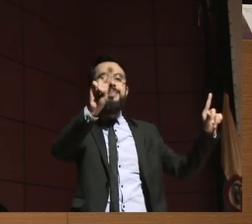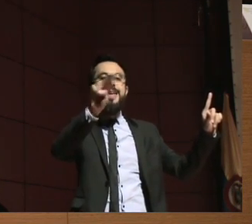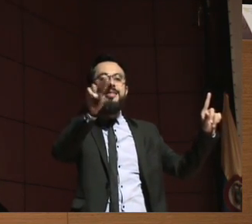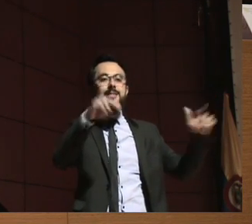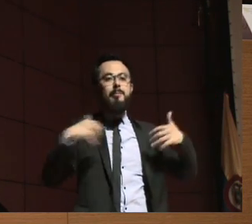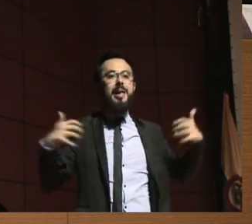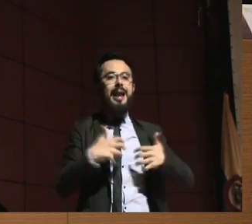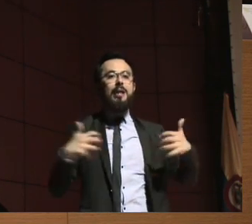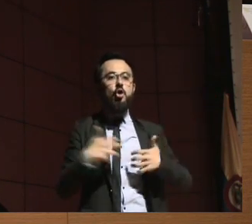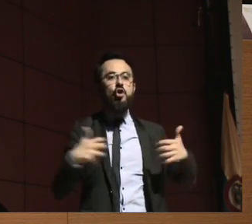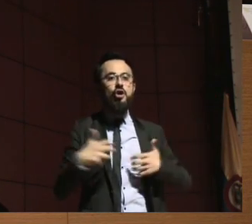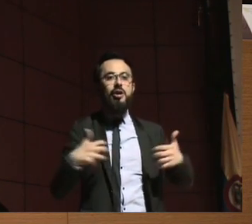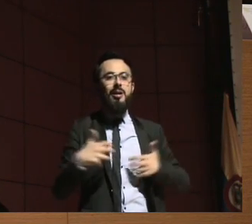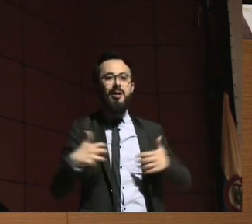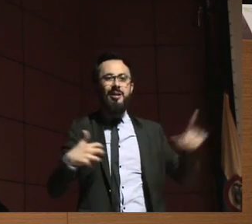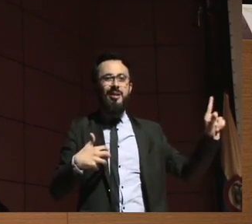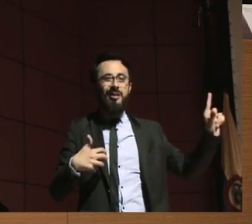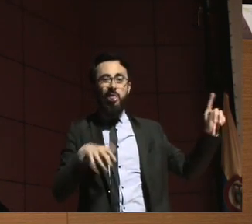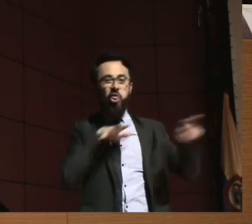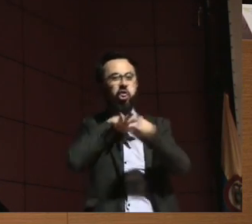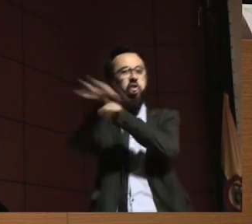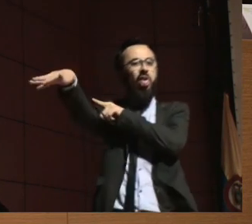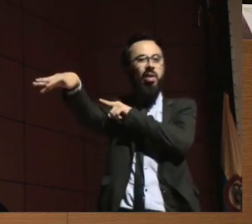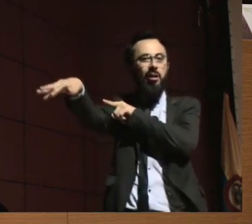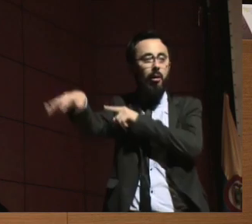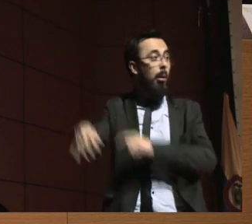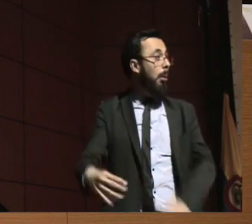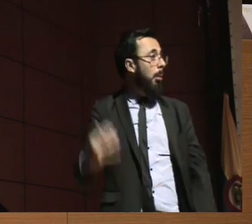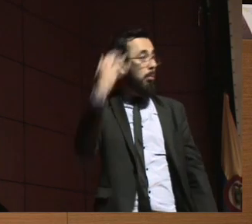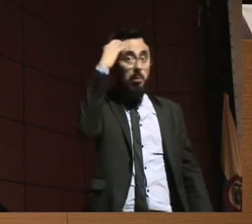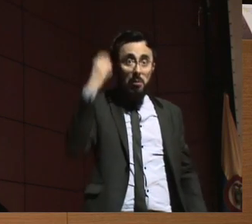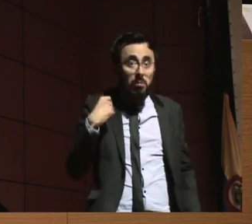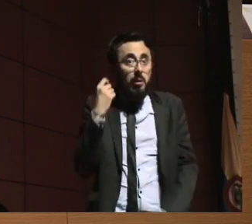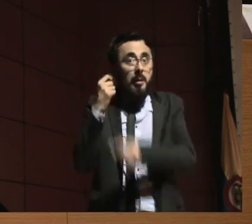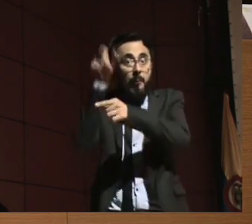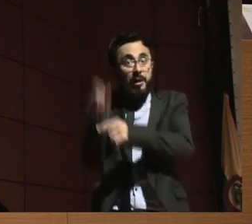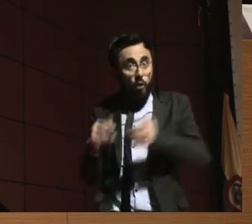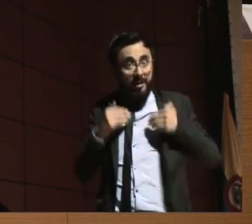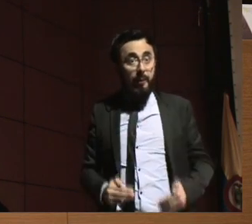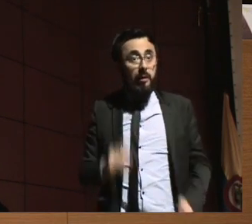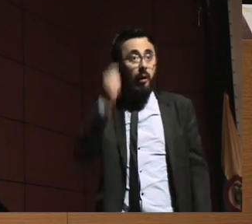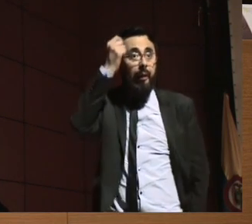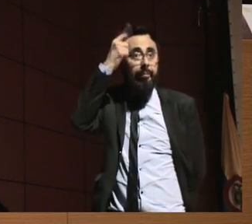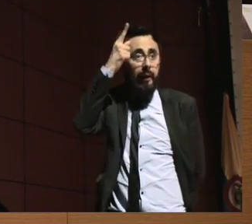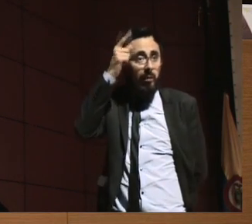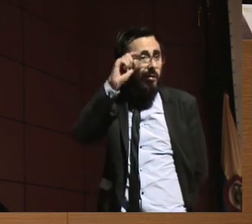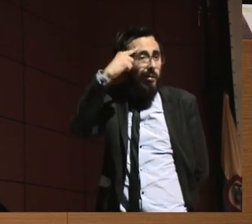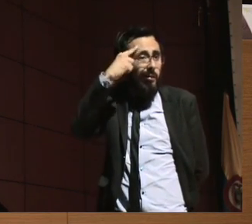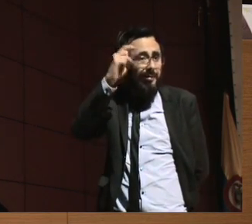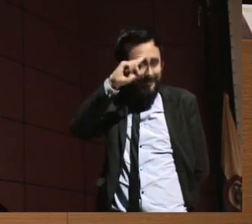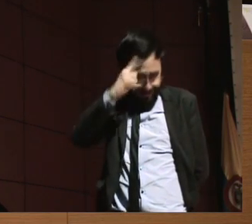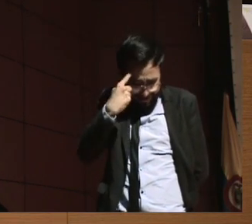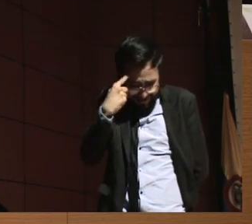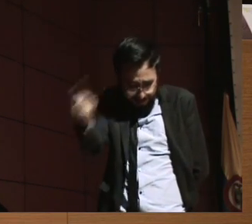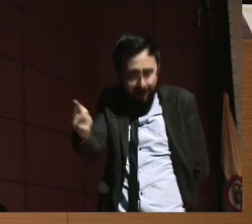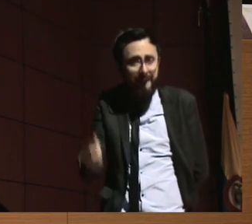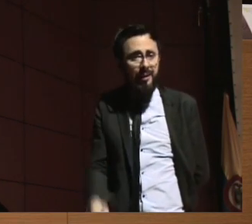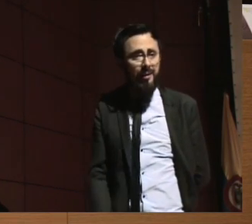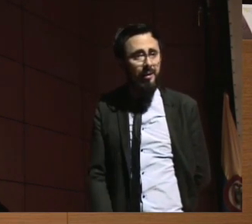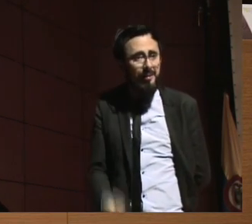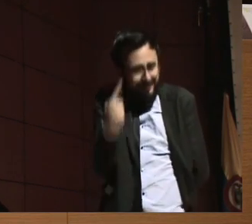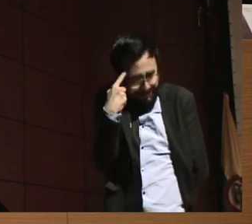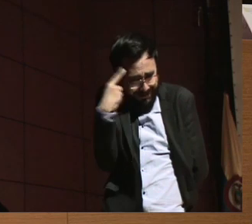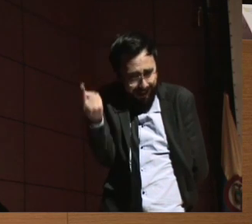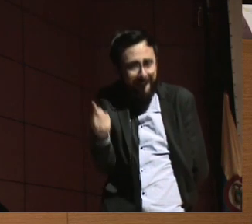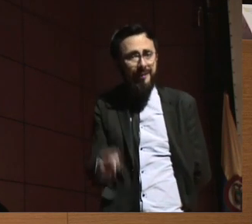cultural en las preguntas que hacen, pero entendía perfectamente, perfectamente, y las preguntas que hacían eran supremamente interesantes y a lo que me decía es,